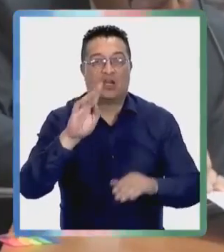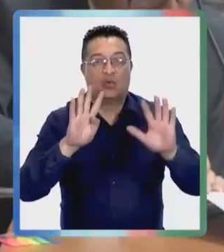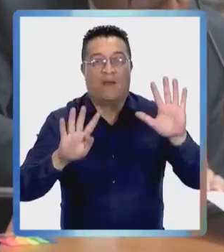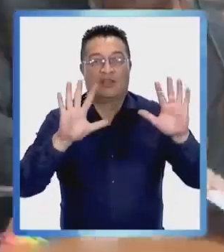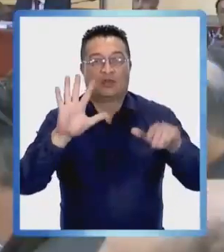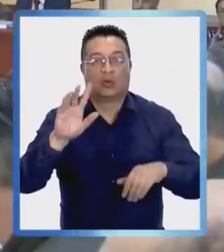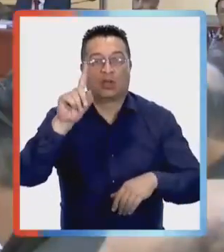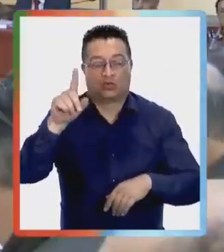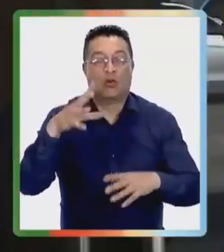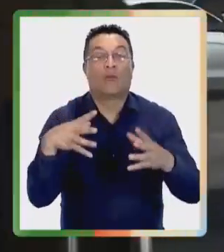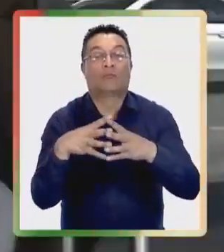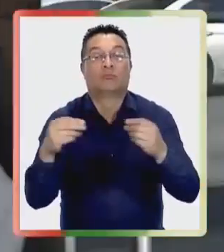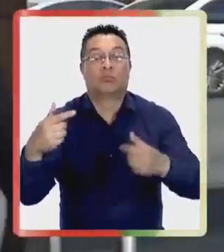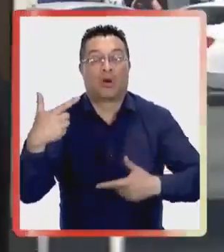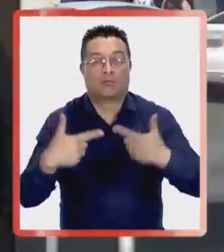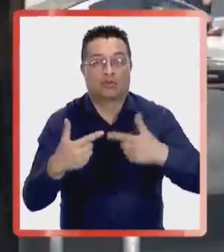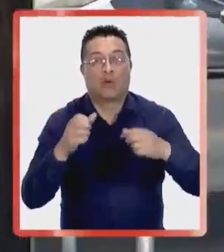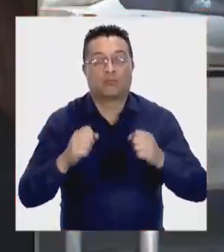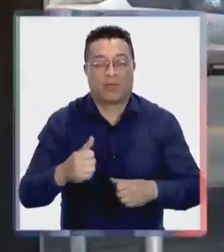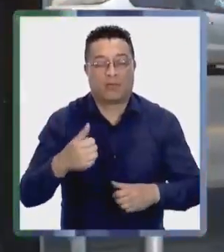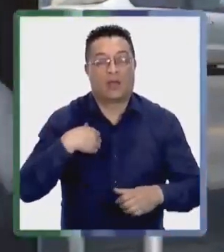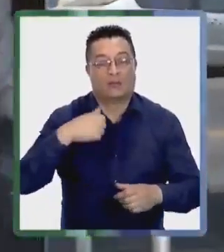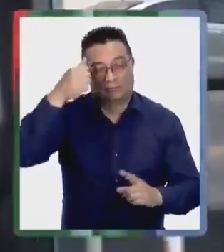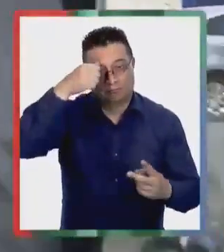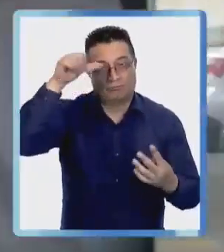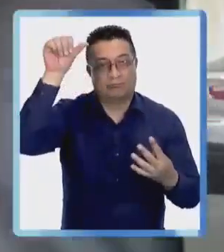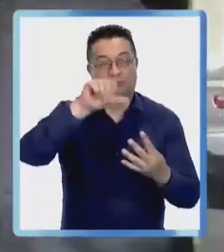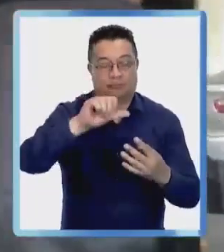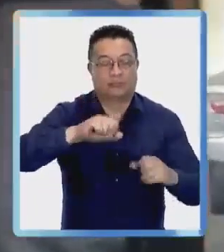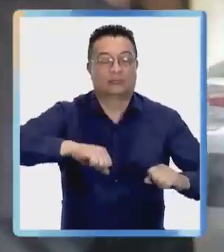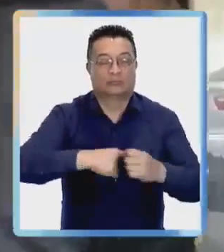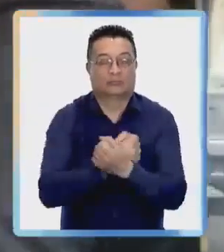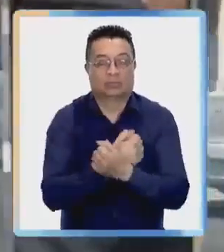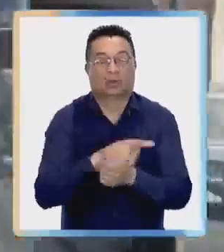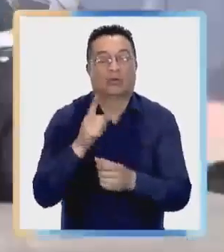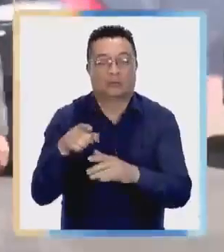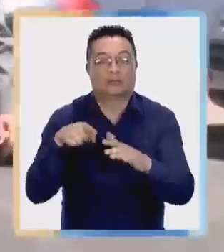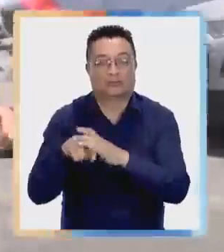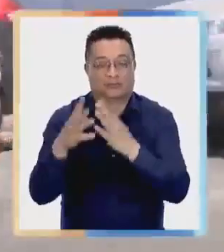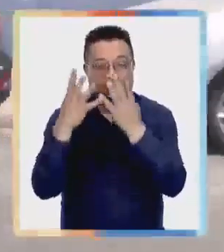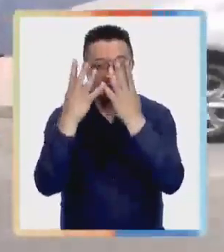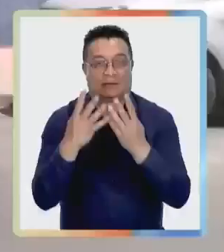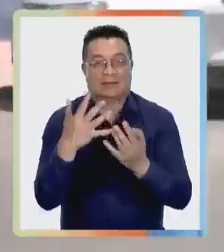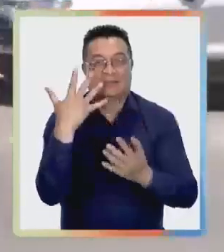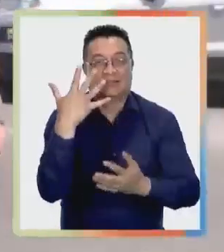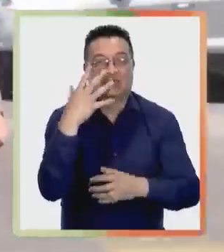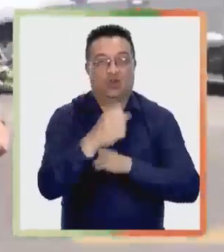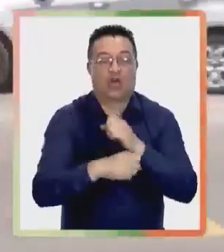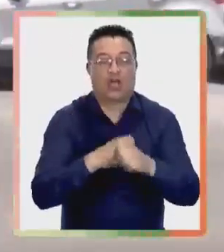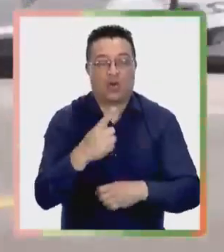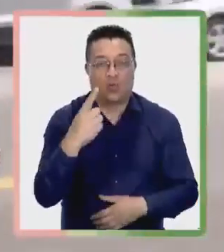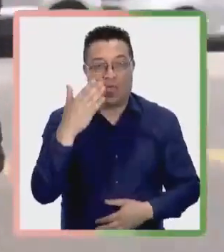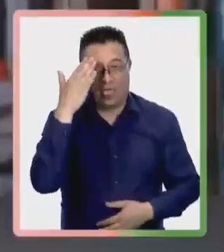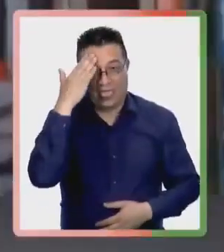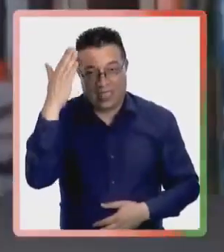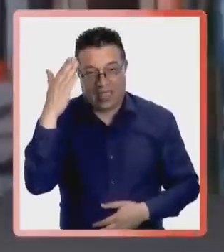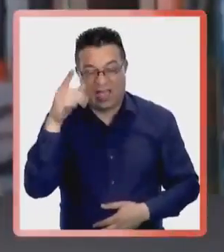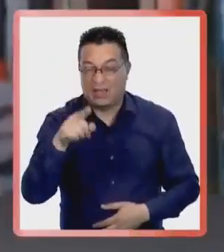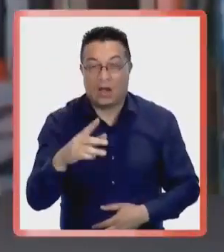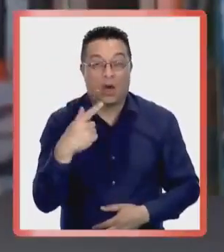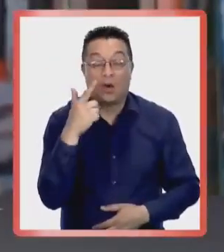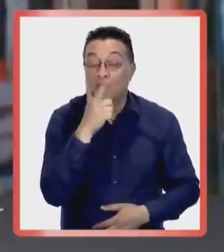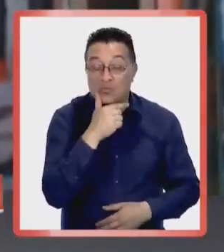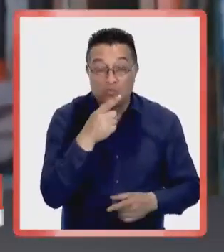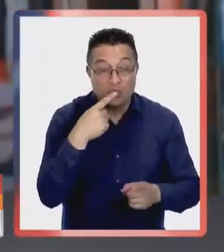Convención de Ginebra del año 1951, que se le dé a ella el estatus de refugiada política para evitar que pueda cumplir la pena de manera